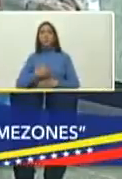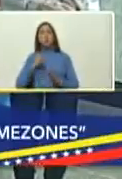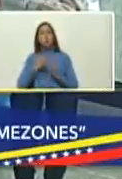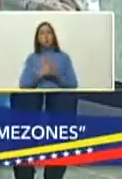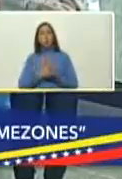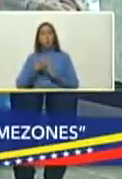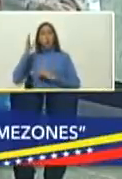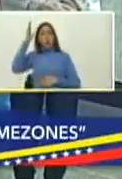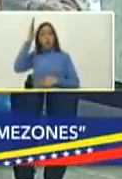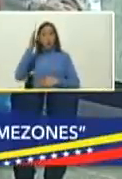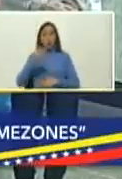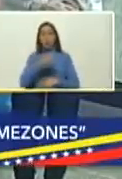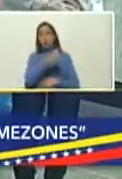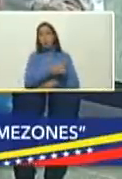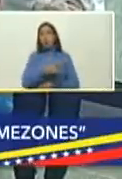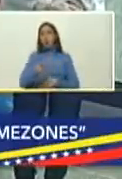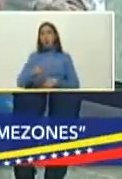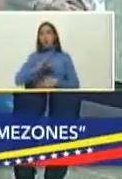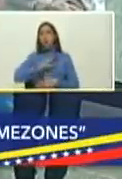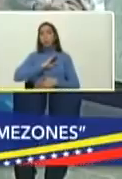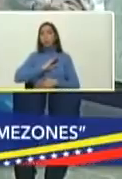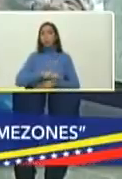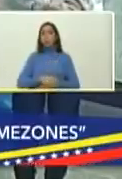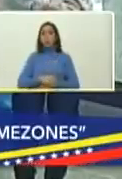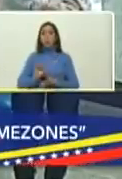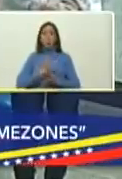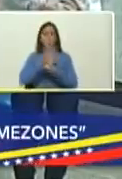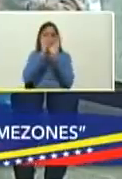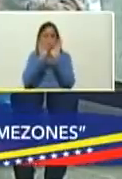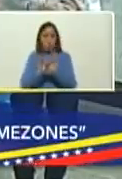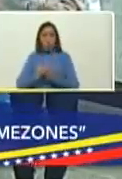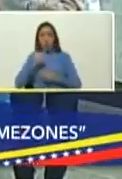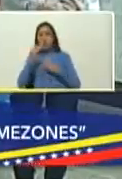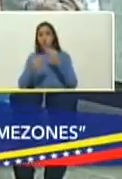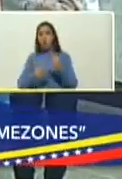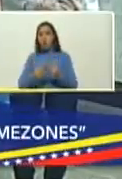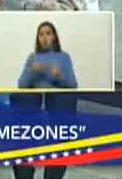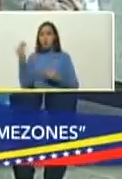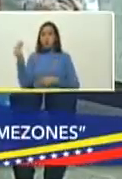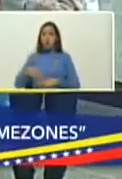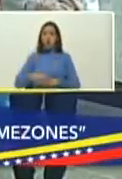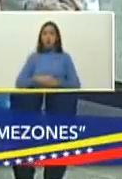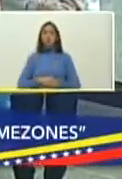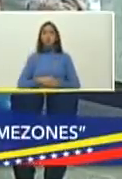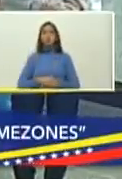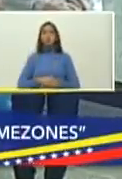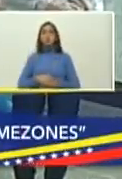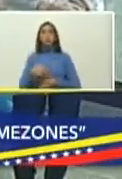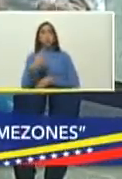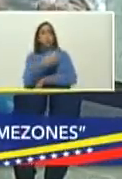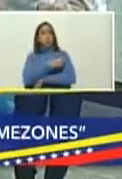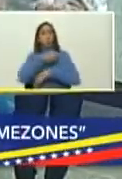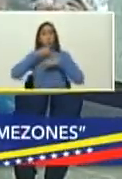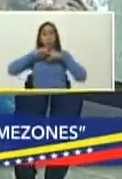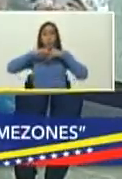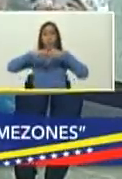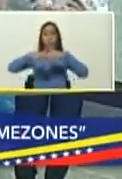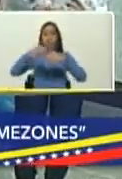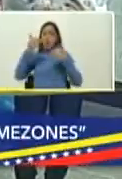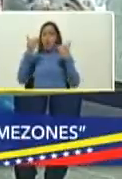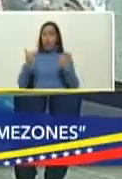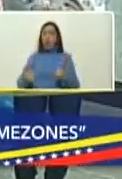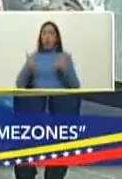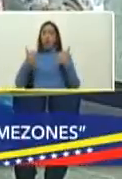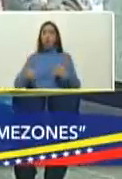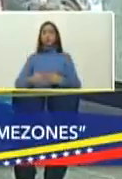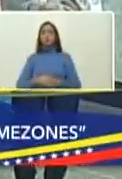con la conciencia de nuestra gente ese método que usted fue construyendo se le suma por supuesto ahora el tema de la vacunación y ahora en esta